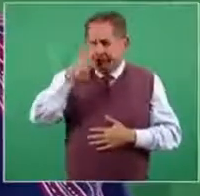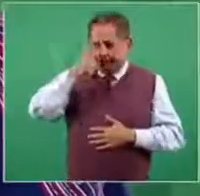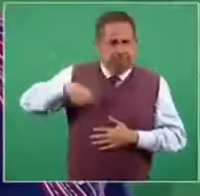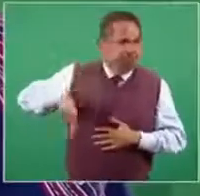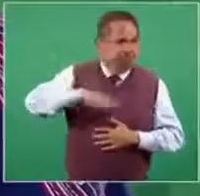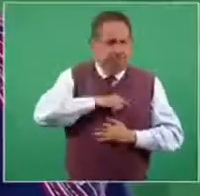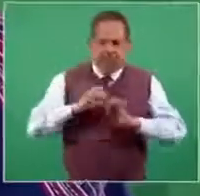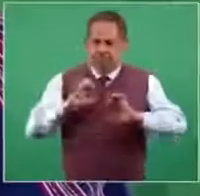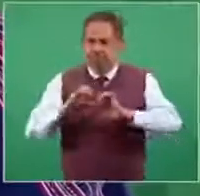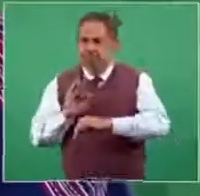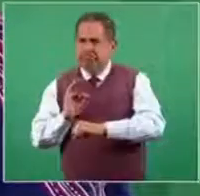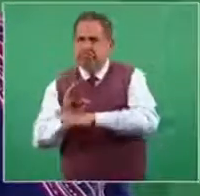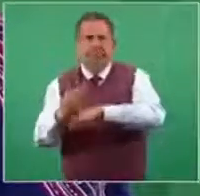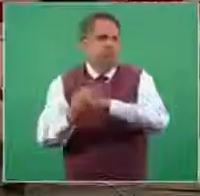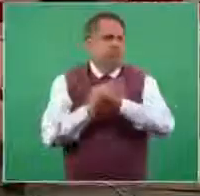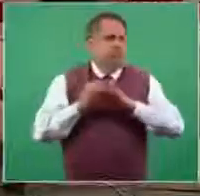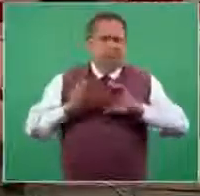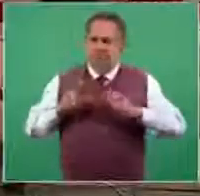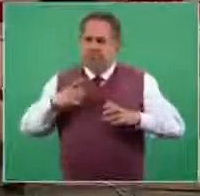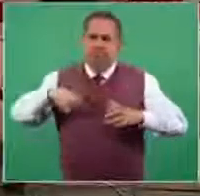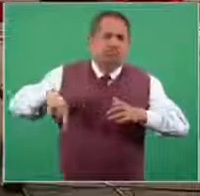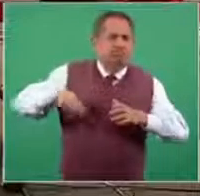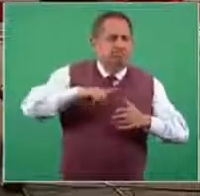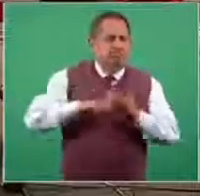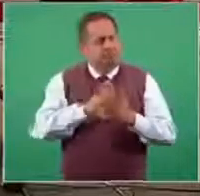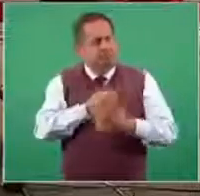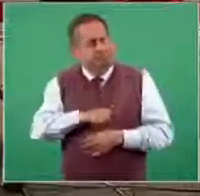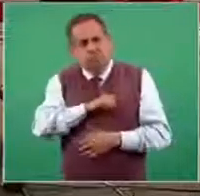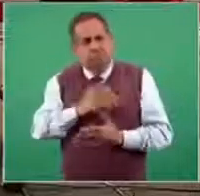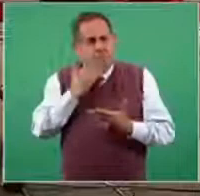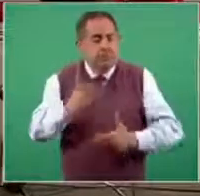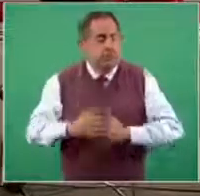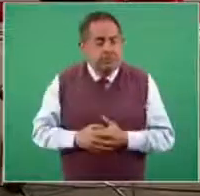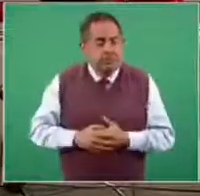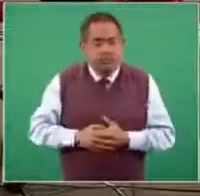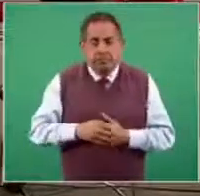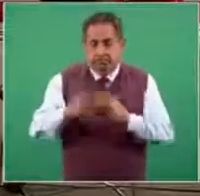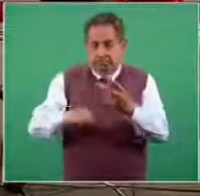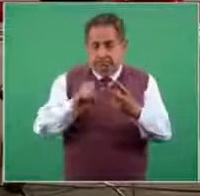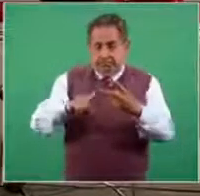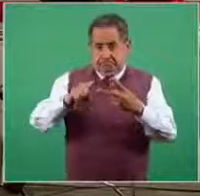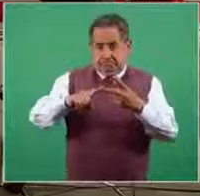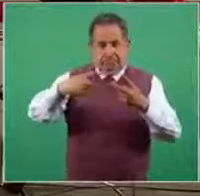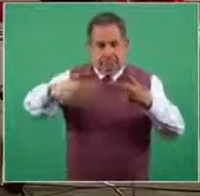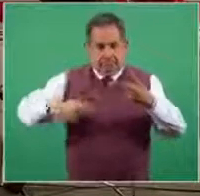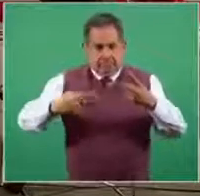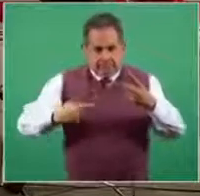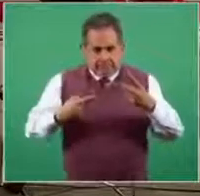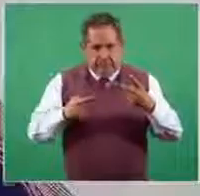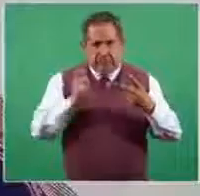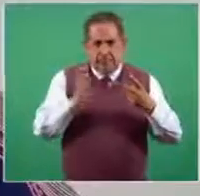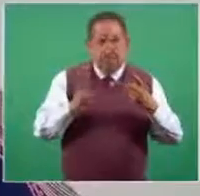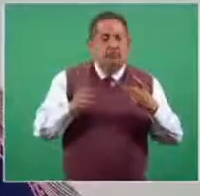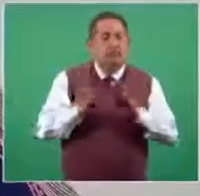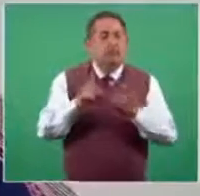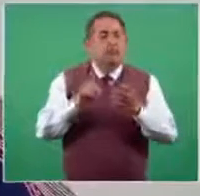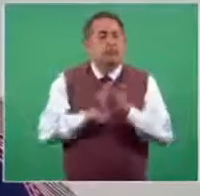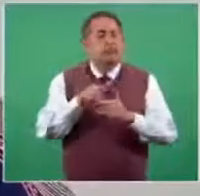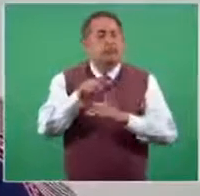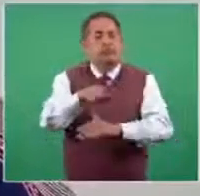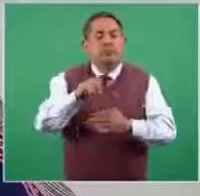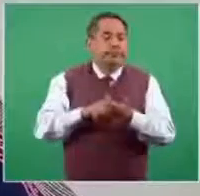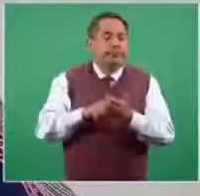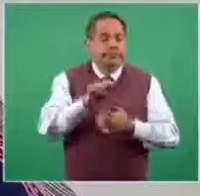todas las personas que queremos y a nuestra propia salud. En términos de la segunda pregunta, que es justamente en